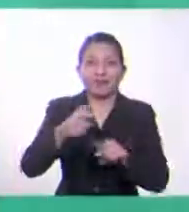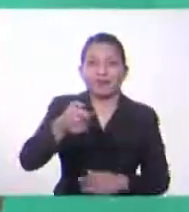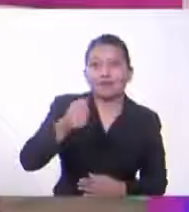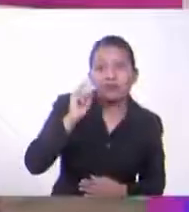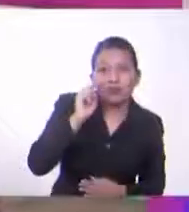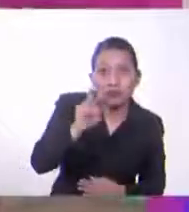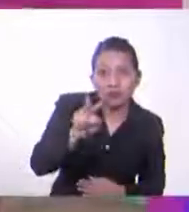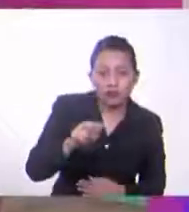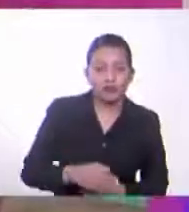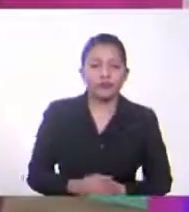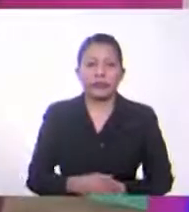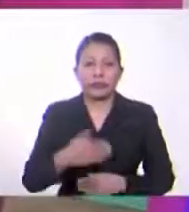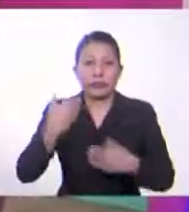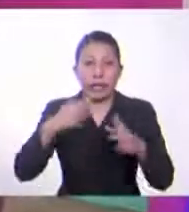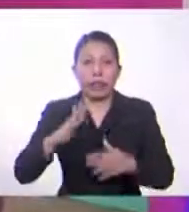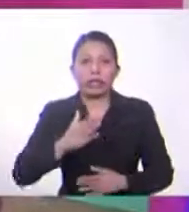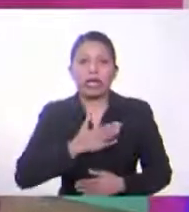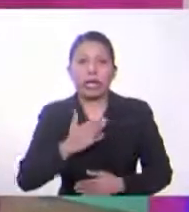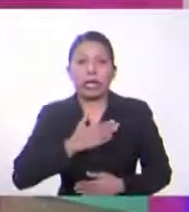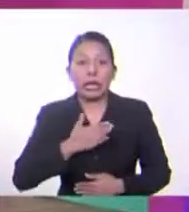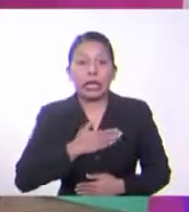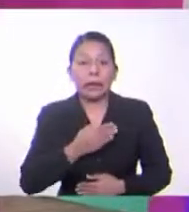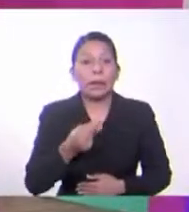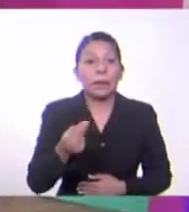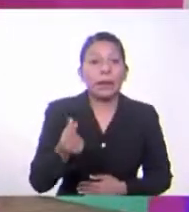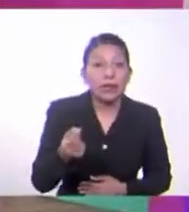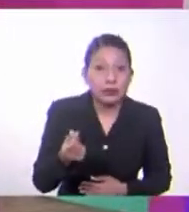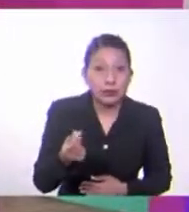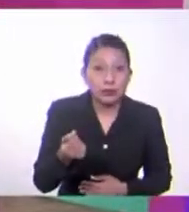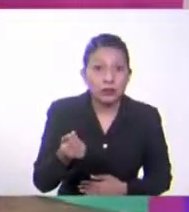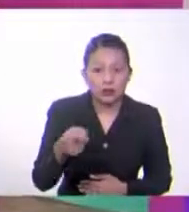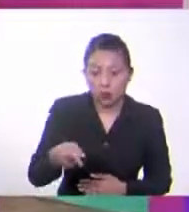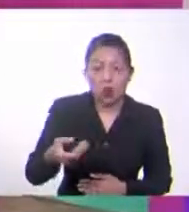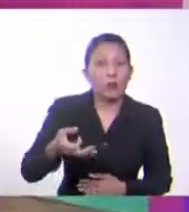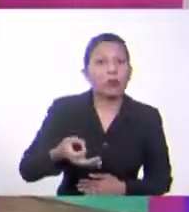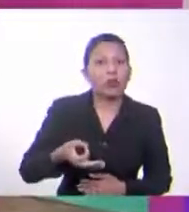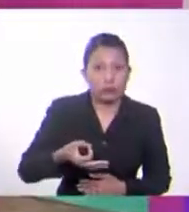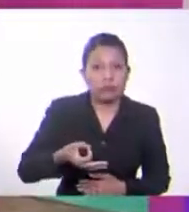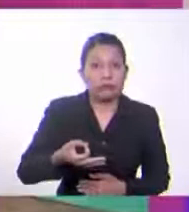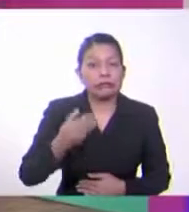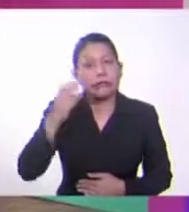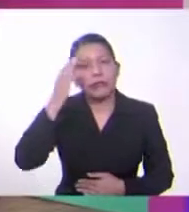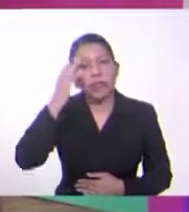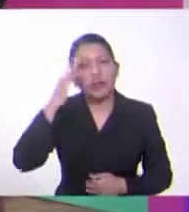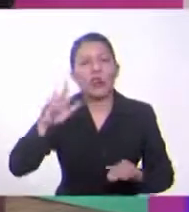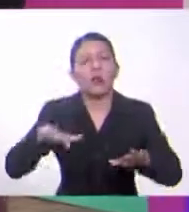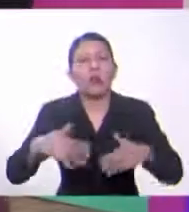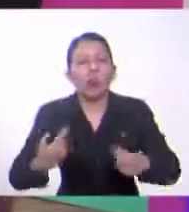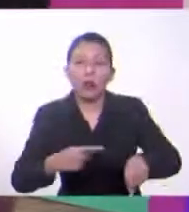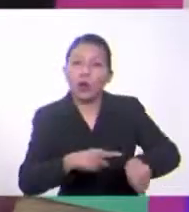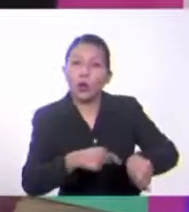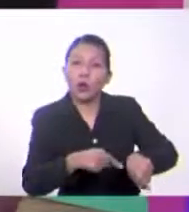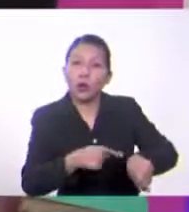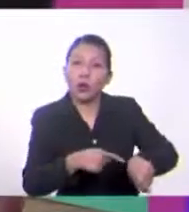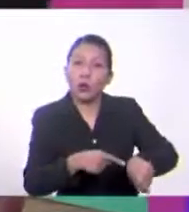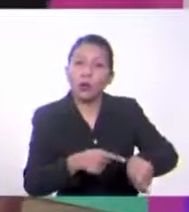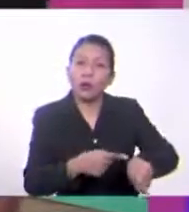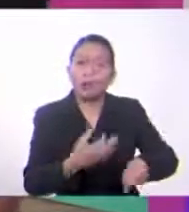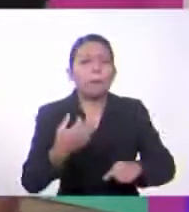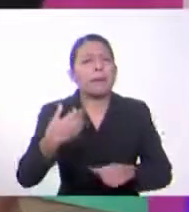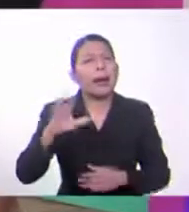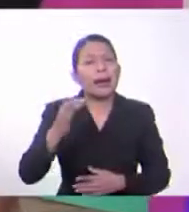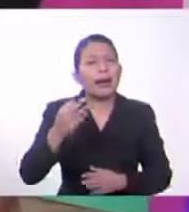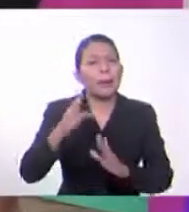como ya tenemos los precios en una misma moneda, ahí sí podemos determinar qué reloj es más barato.